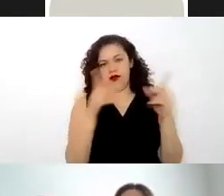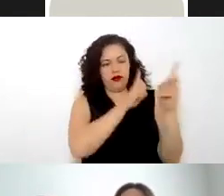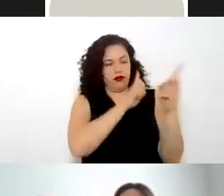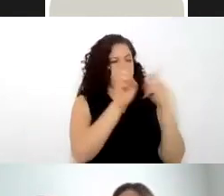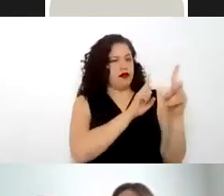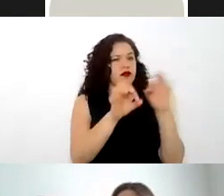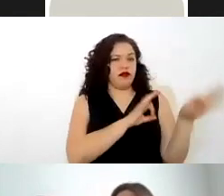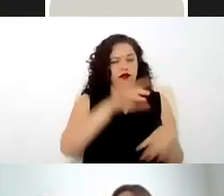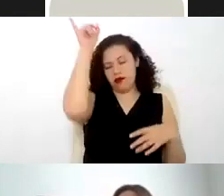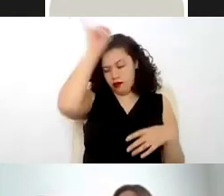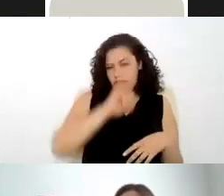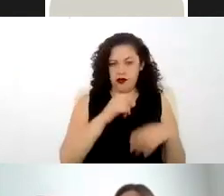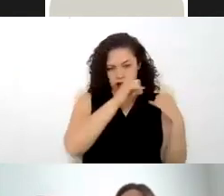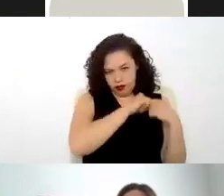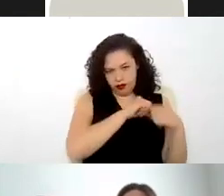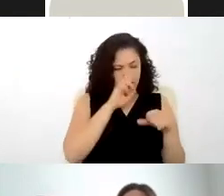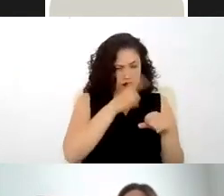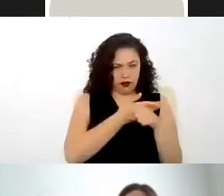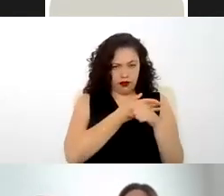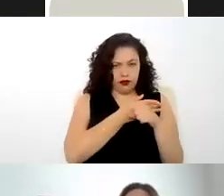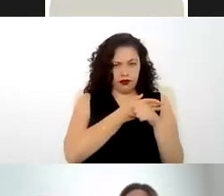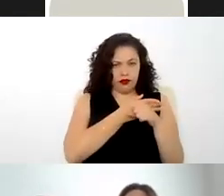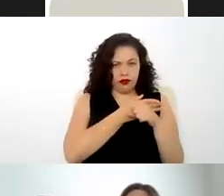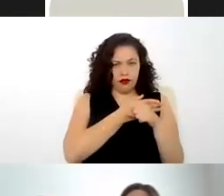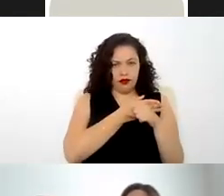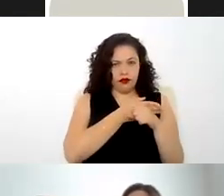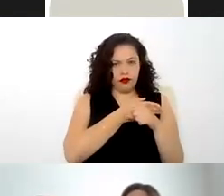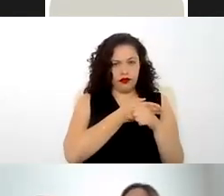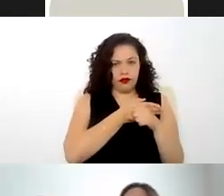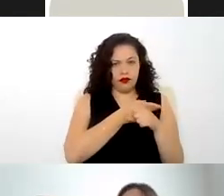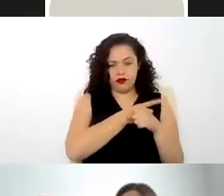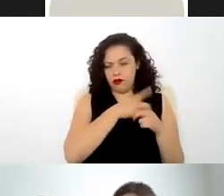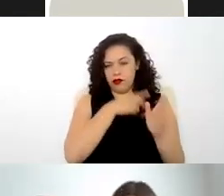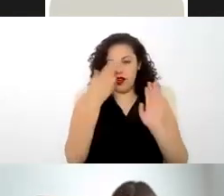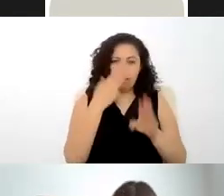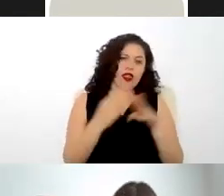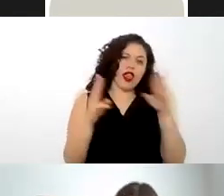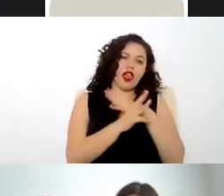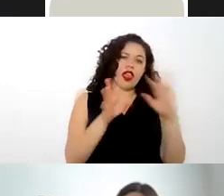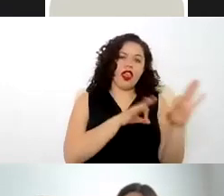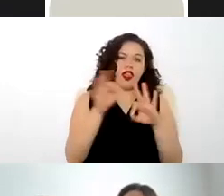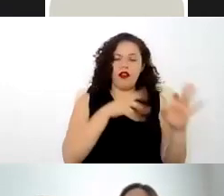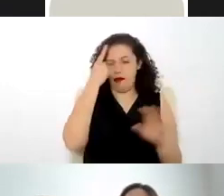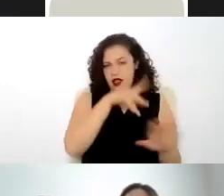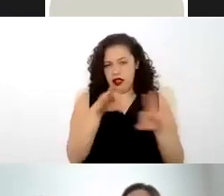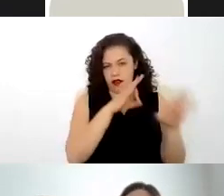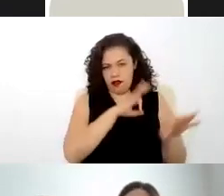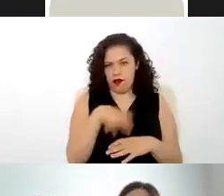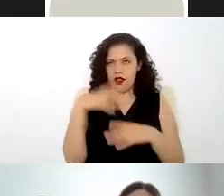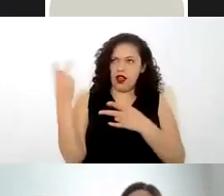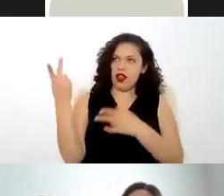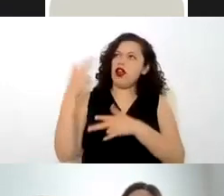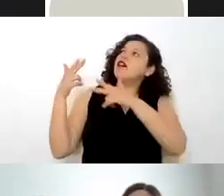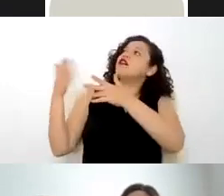el patrón tiene la obligación de proporcionar las herramientas de trabajo a sus trabajadores en contraposición